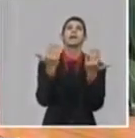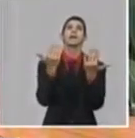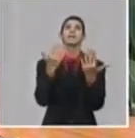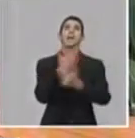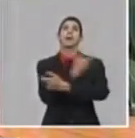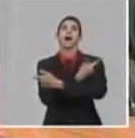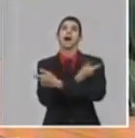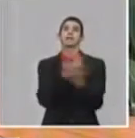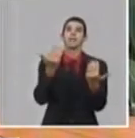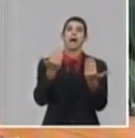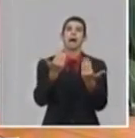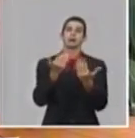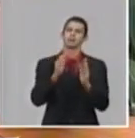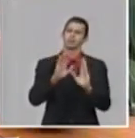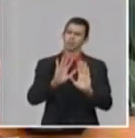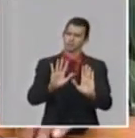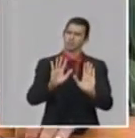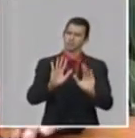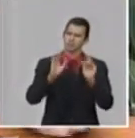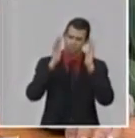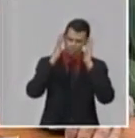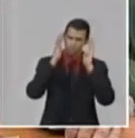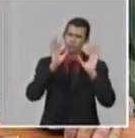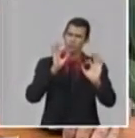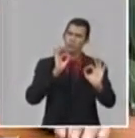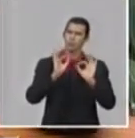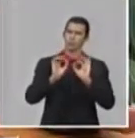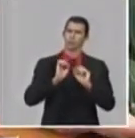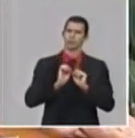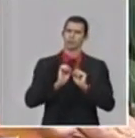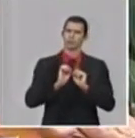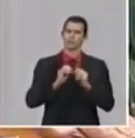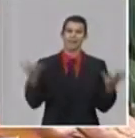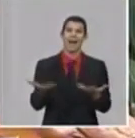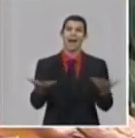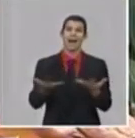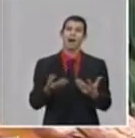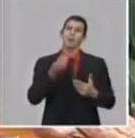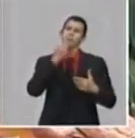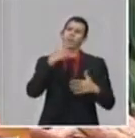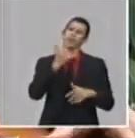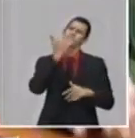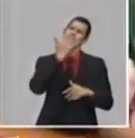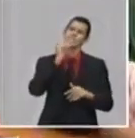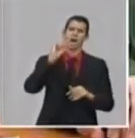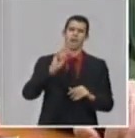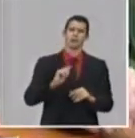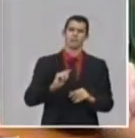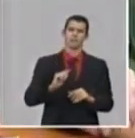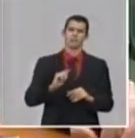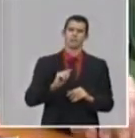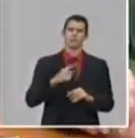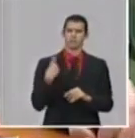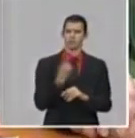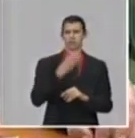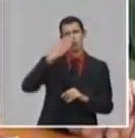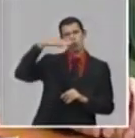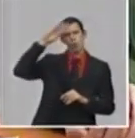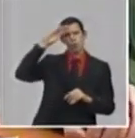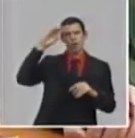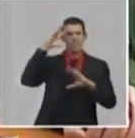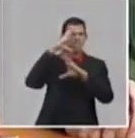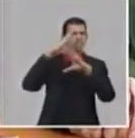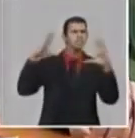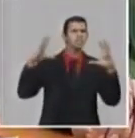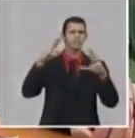cubanos no vemos a un paciente como un cliente, no. Ese paciente para nosotros es una